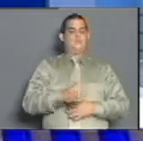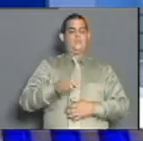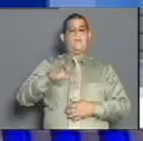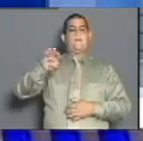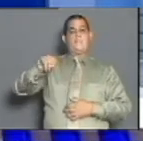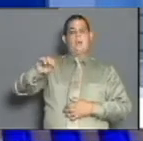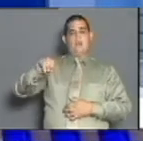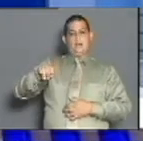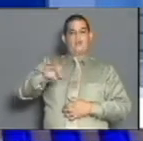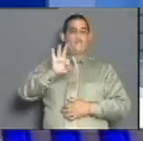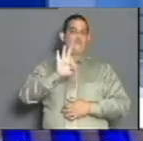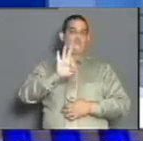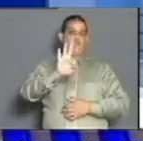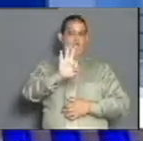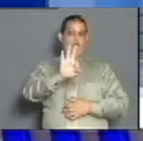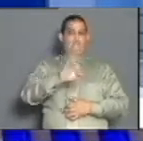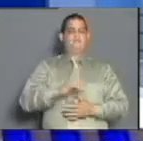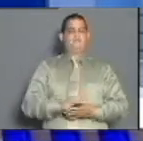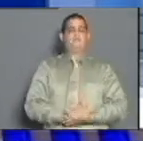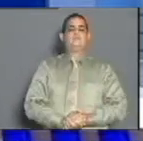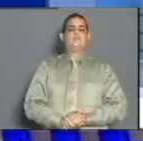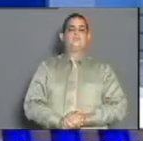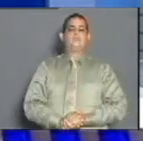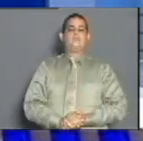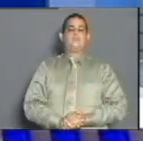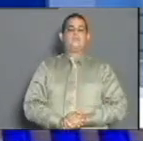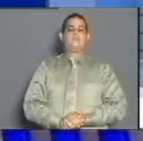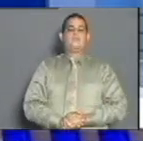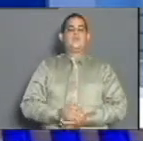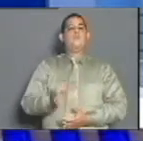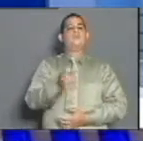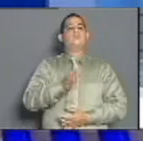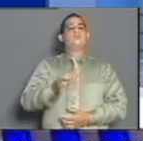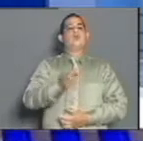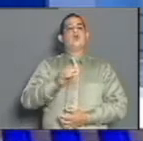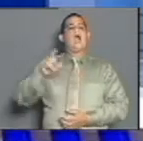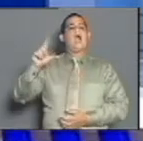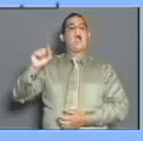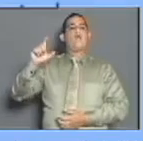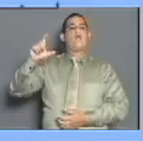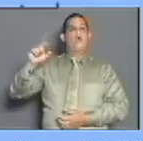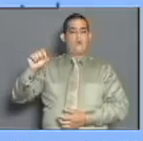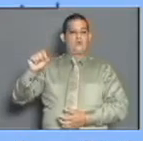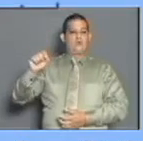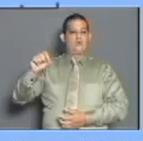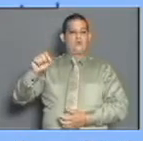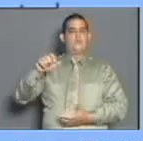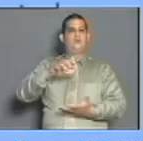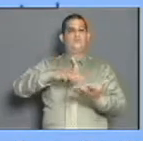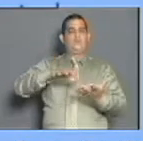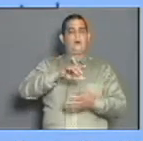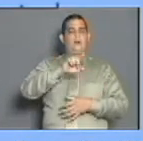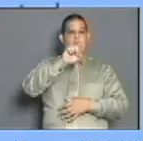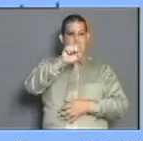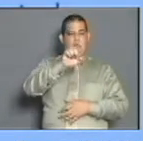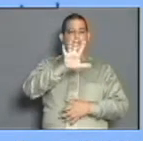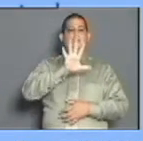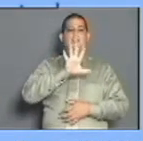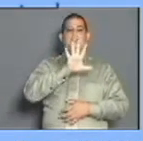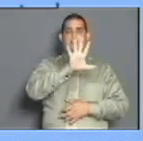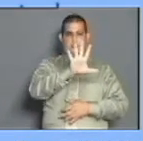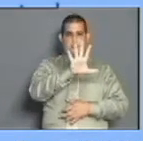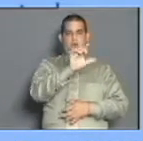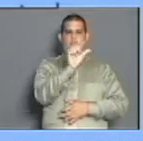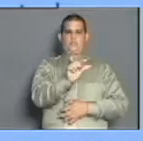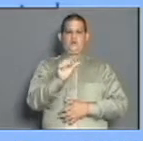al área de salud 8 de noviembre. Continuamos. Municipio de Cacocún, 5 positivos. Área de salud Rubén Batista Rubio con 4 casos.